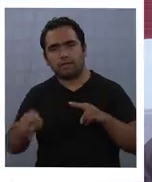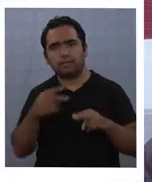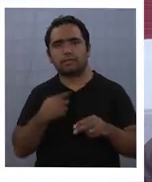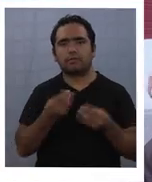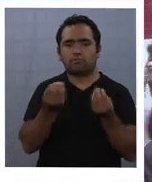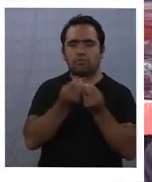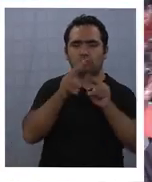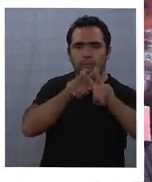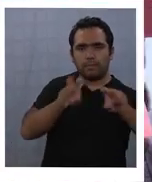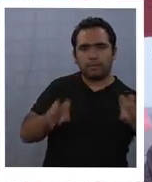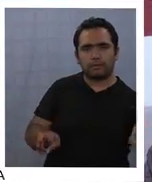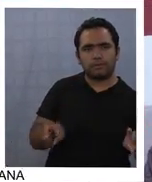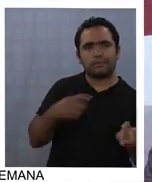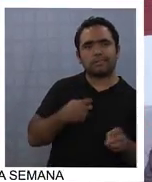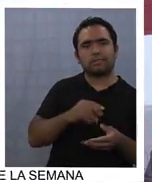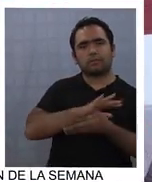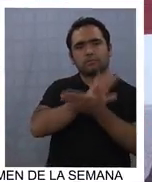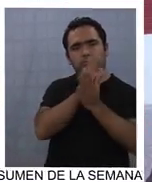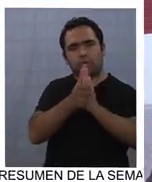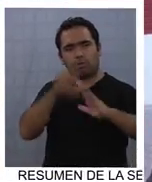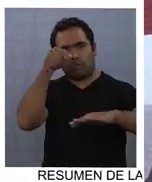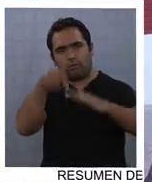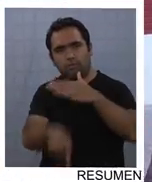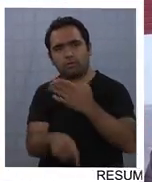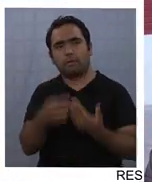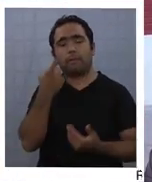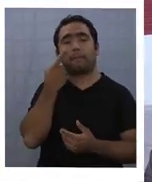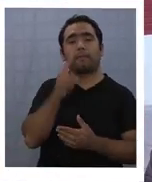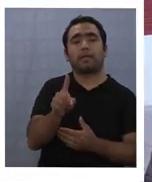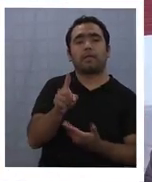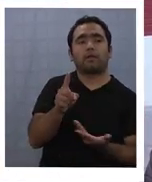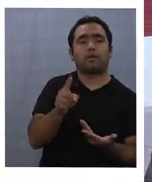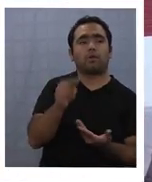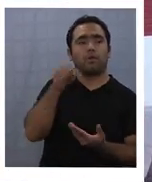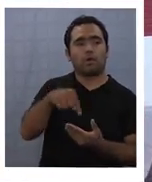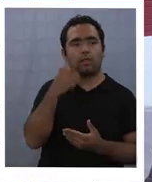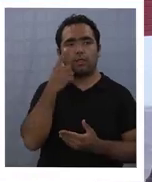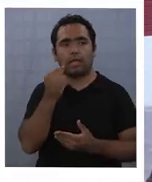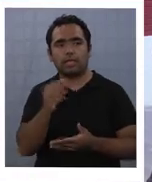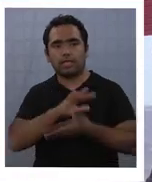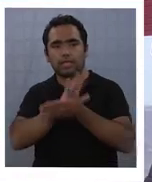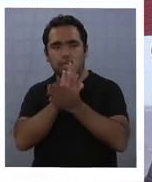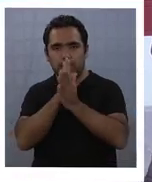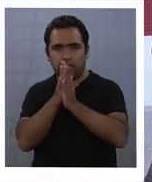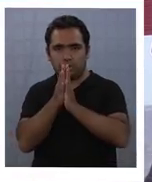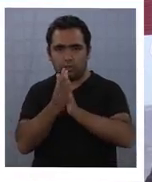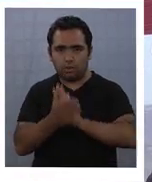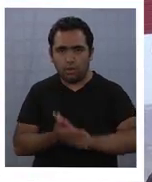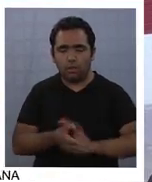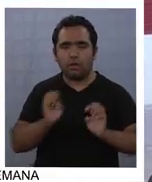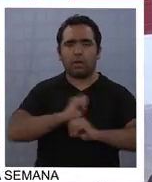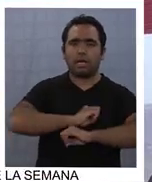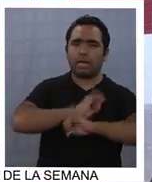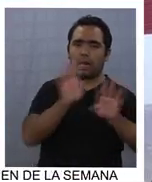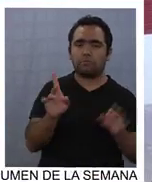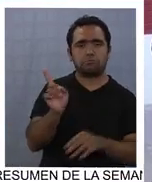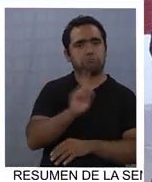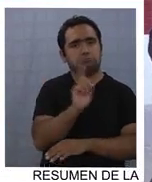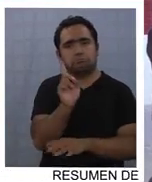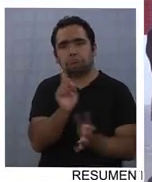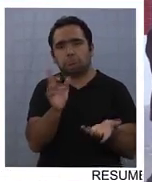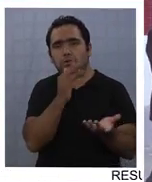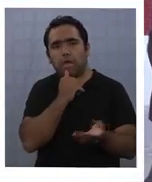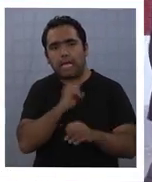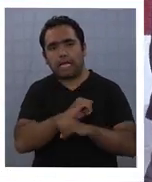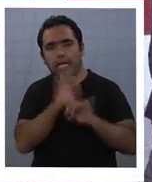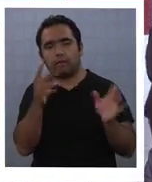análisis bastante acabado. Sin embargo, sin tener hoy día todavía tanta claridad de cómo se